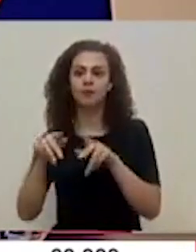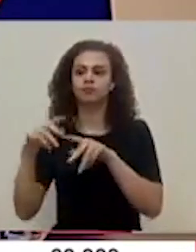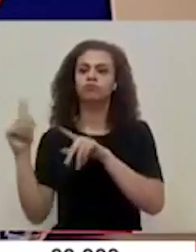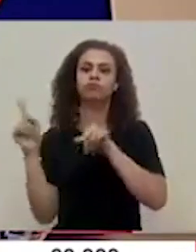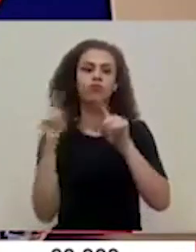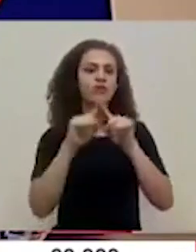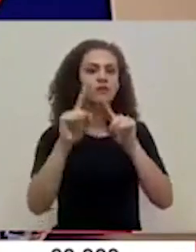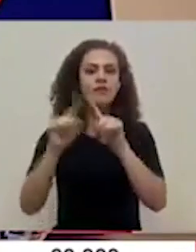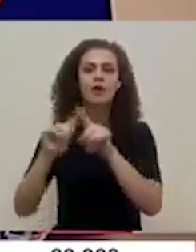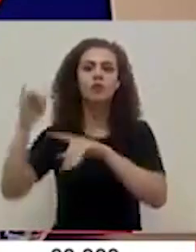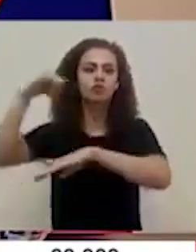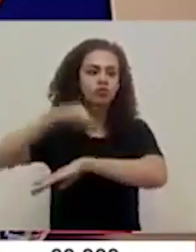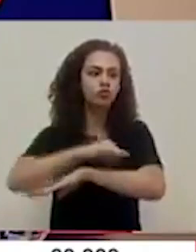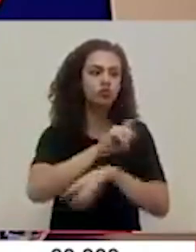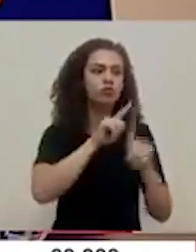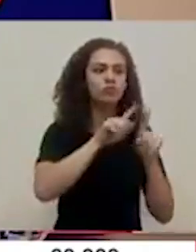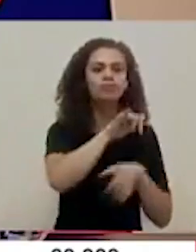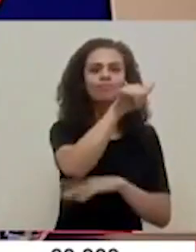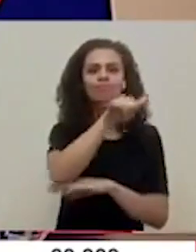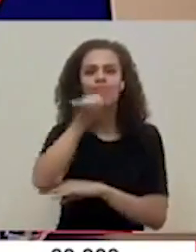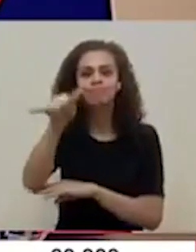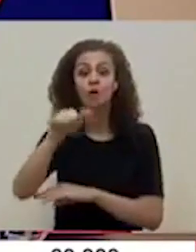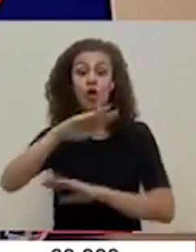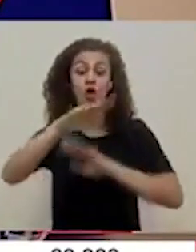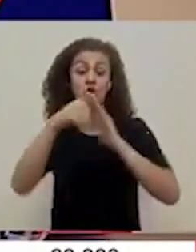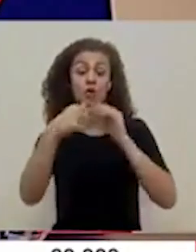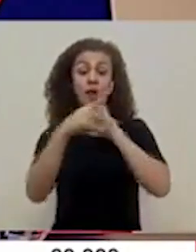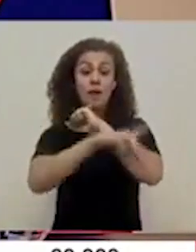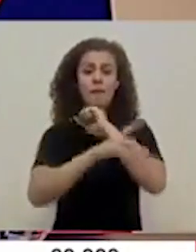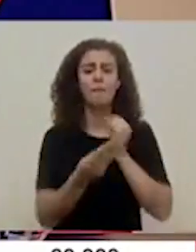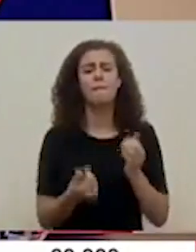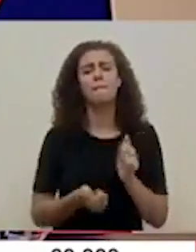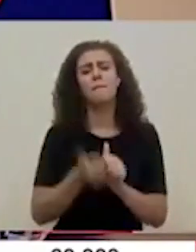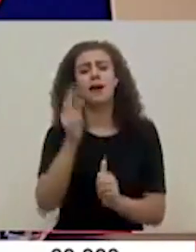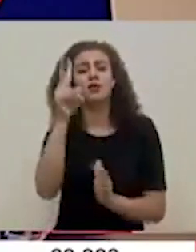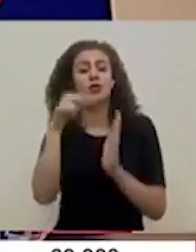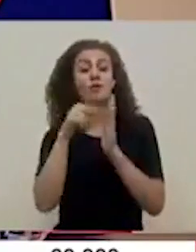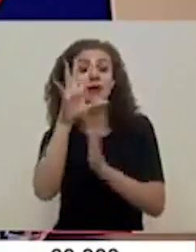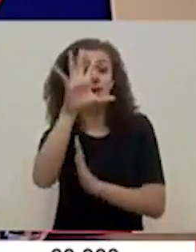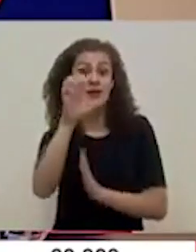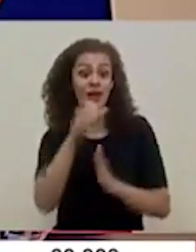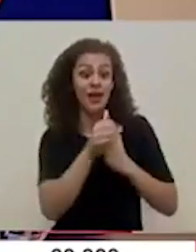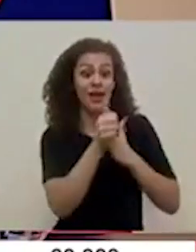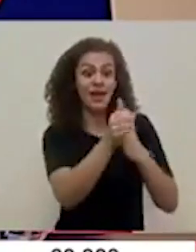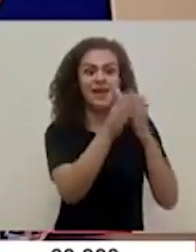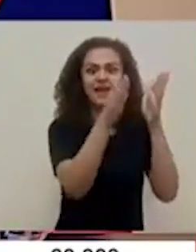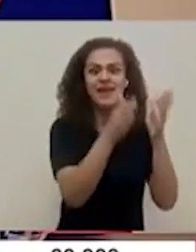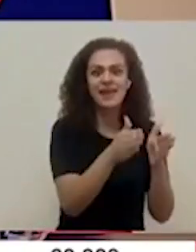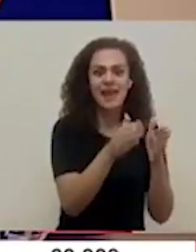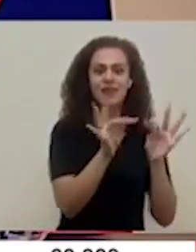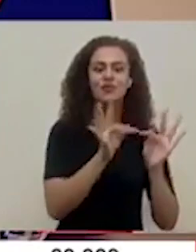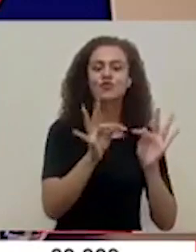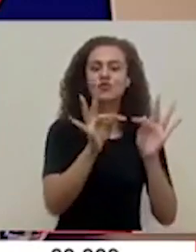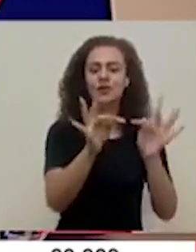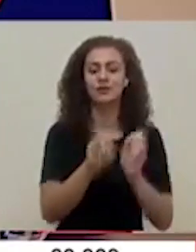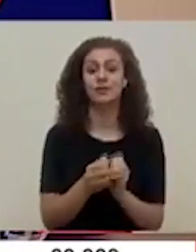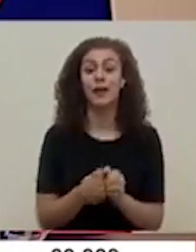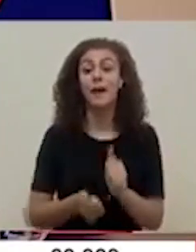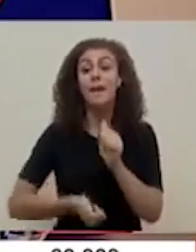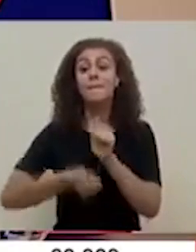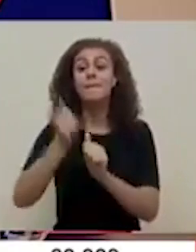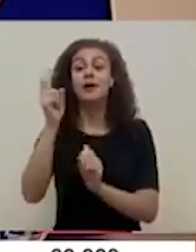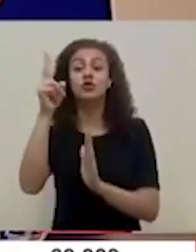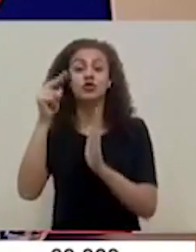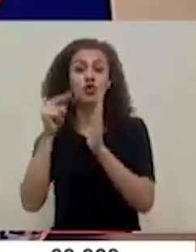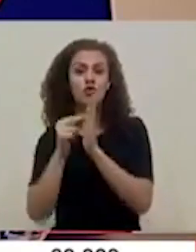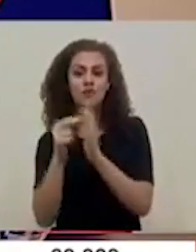múltiples líneas aéreas. En todo el país hay más de 2.500 guías turísticos, hay más de 2.000